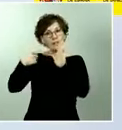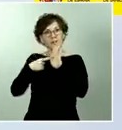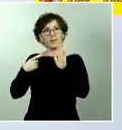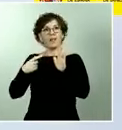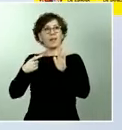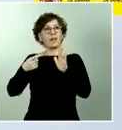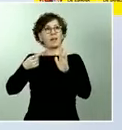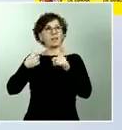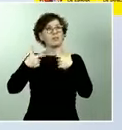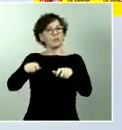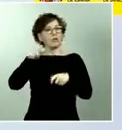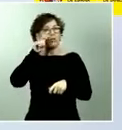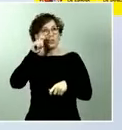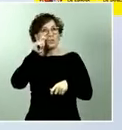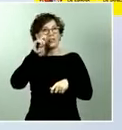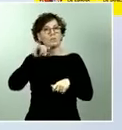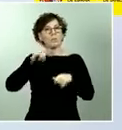estamos